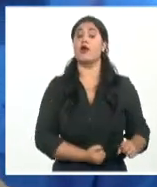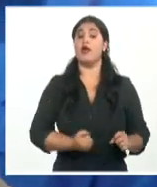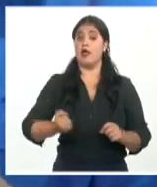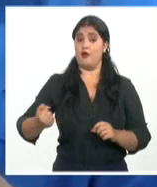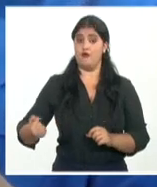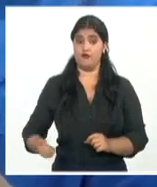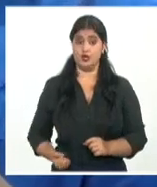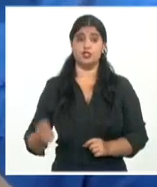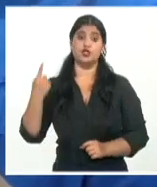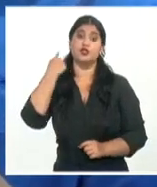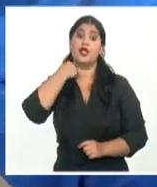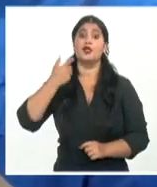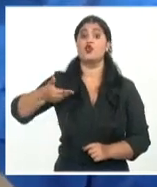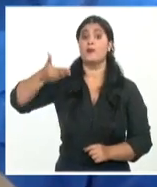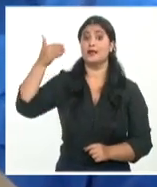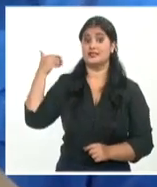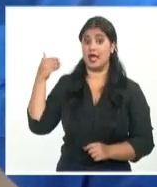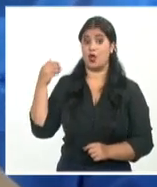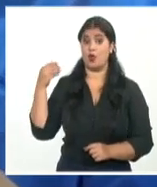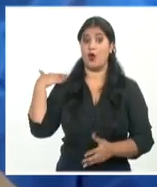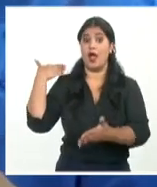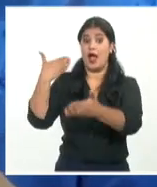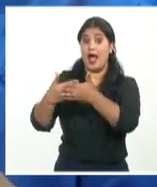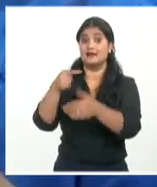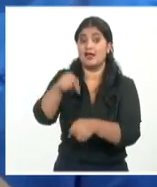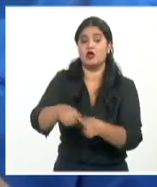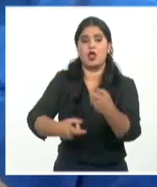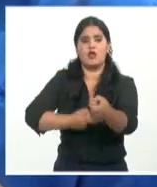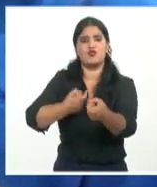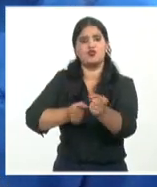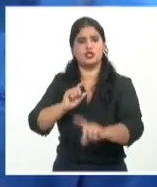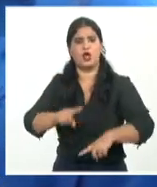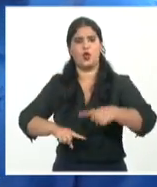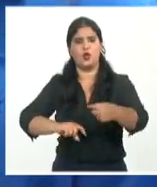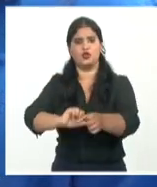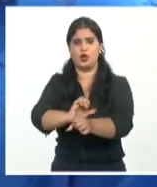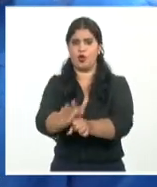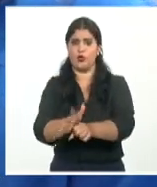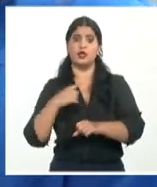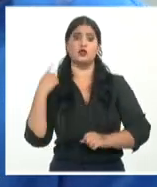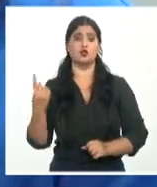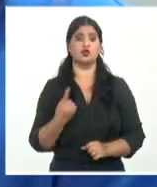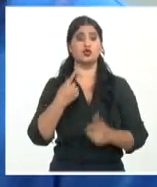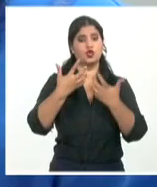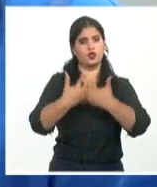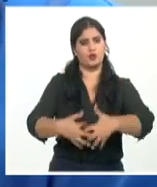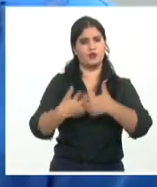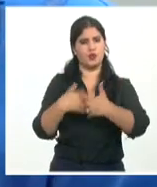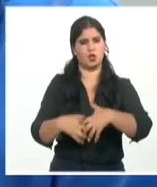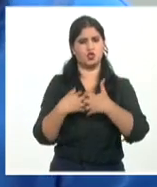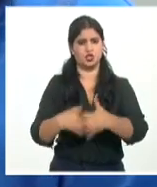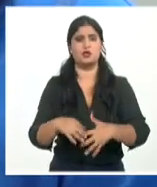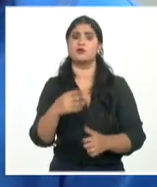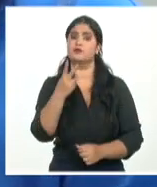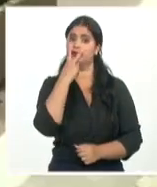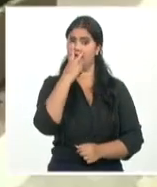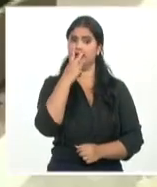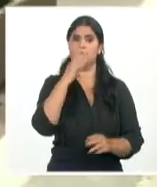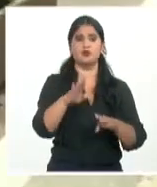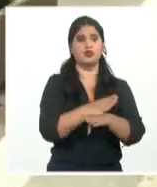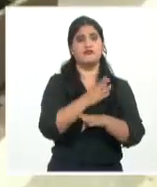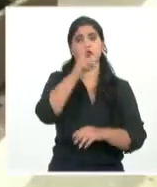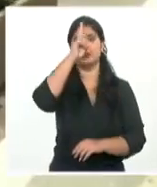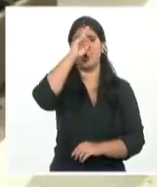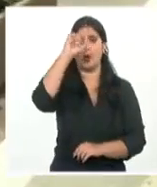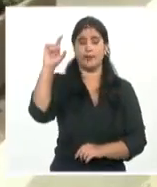año 2020 para luchar contra la COVID-19 atendiendo los diferentes hospitales y los centros de aislamiento que tiene la ciudad.